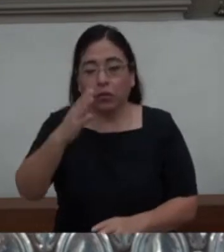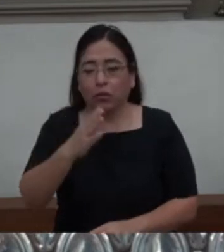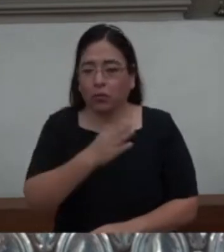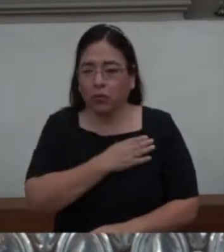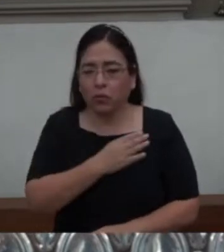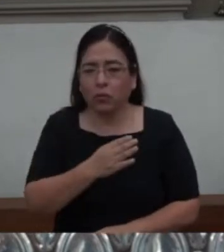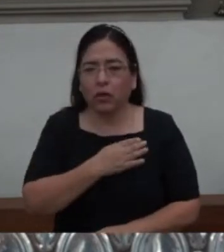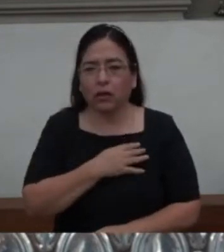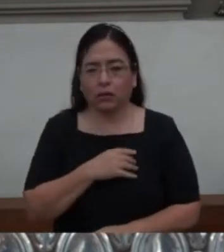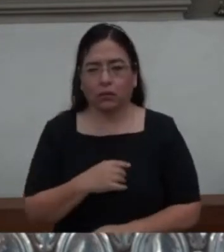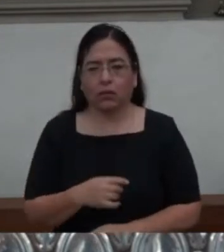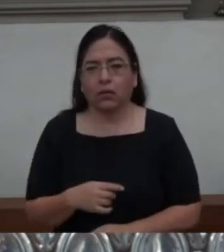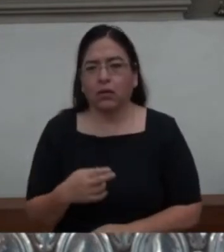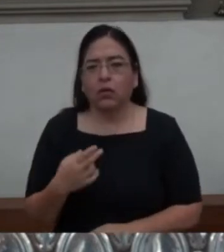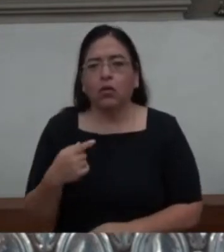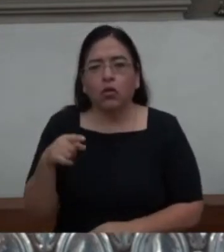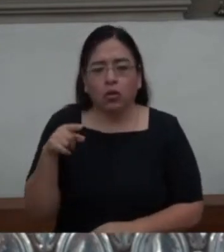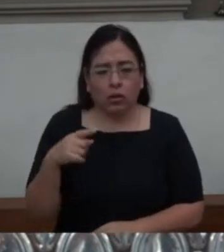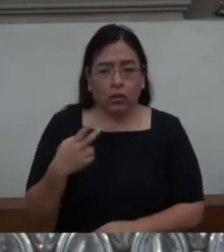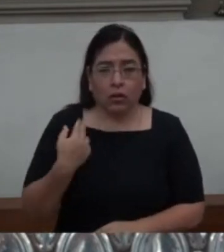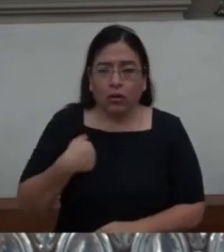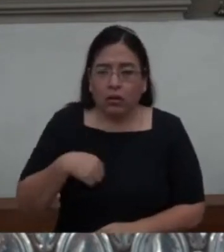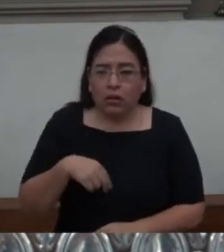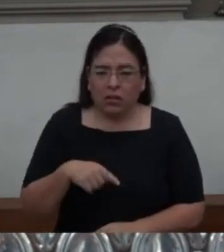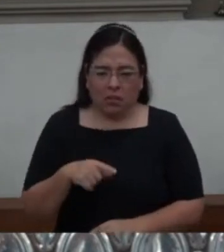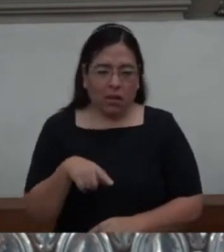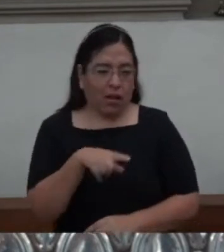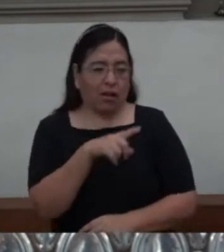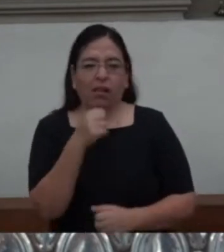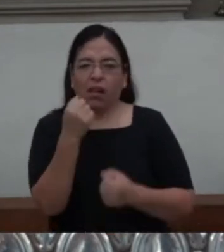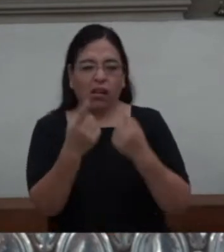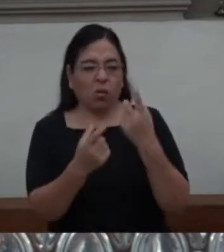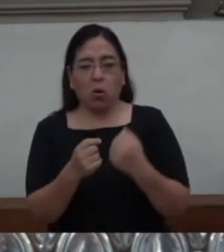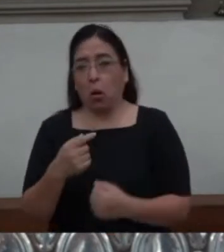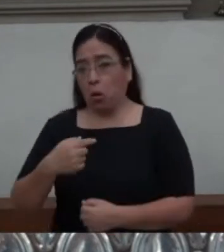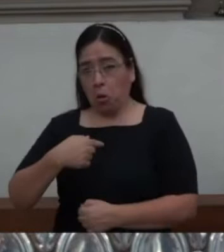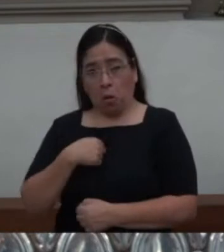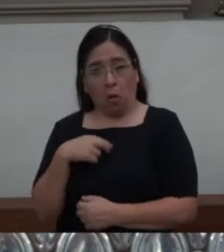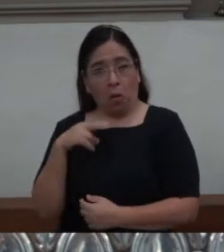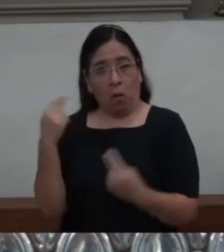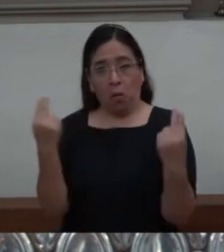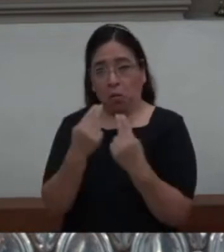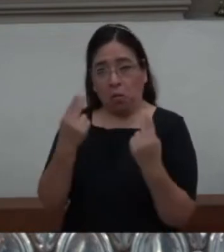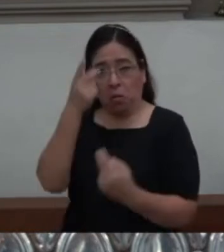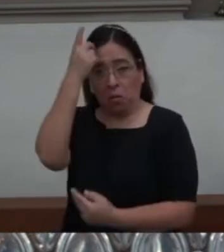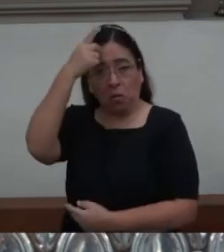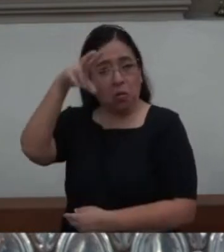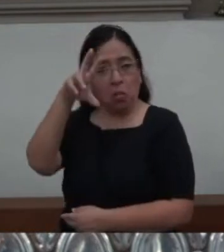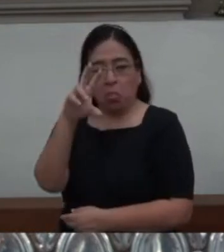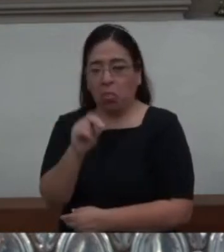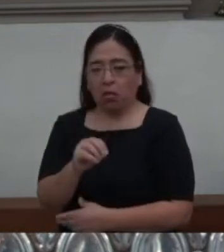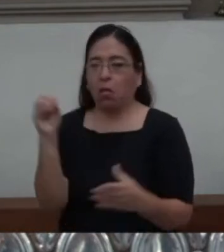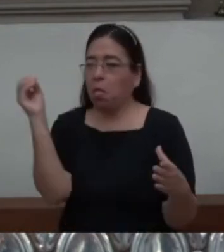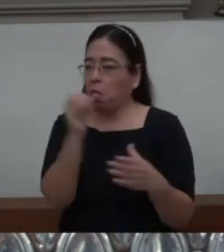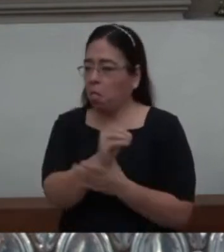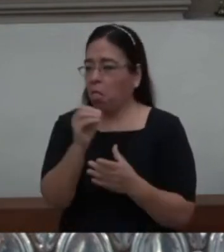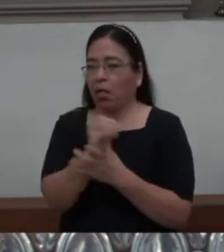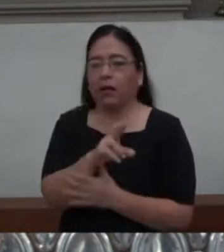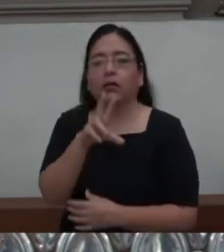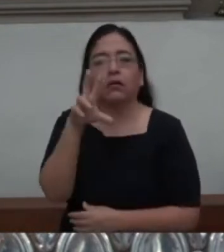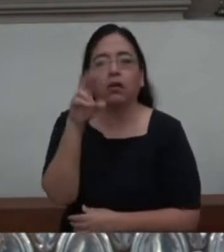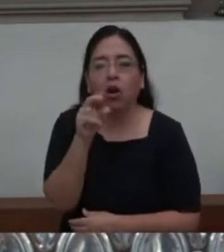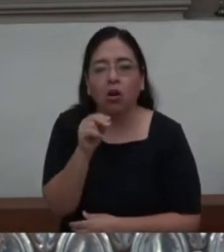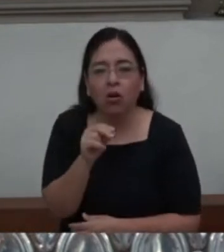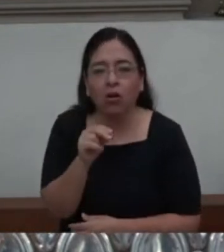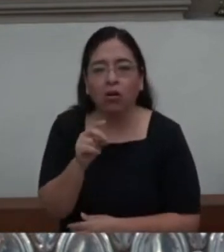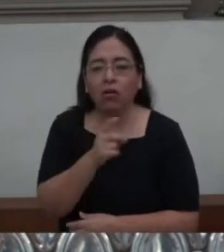A que reconozcas que eres frágil. Y que aunque tengas algo, no vale nada.